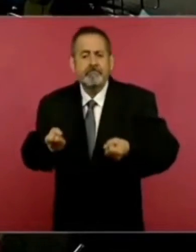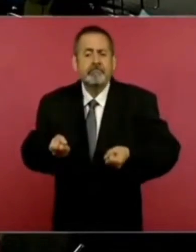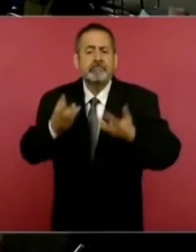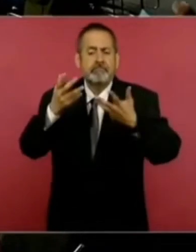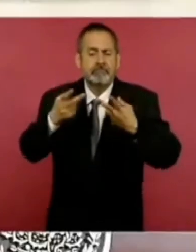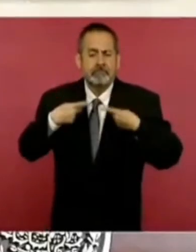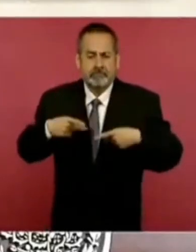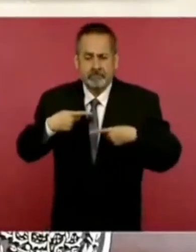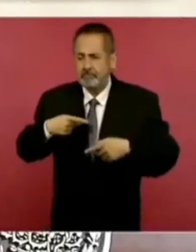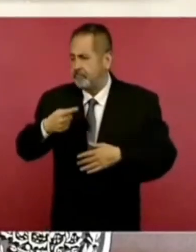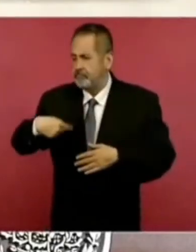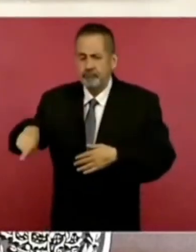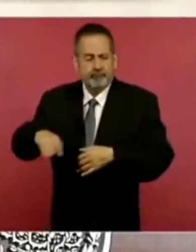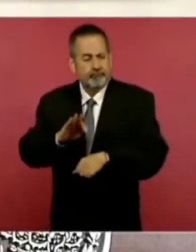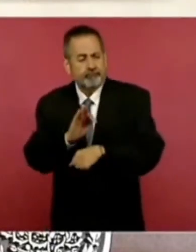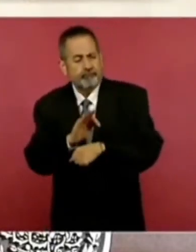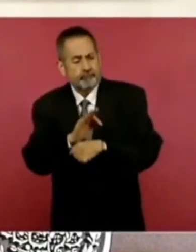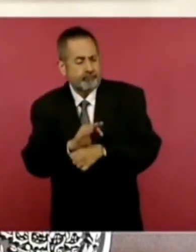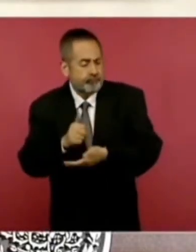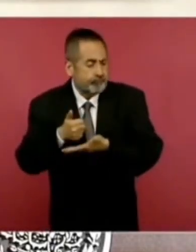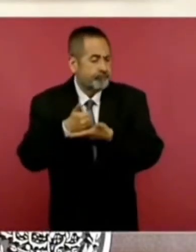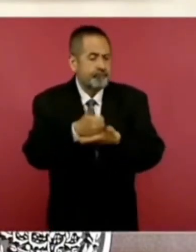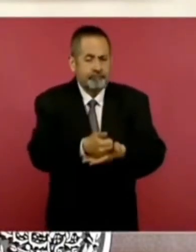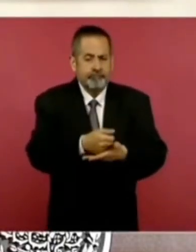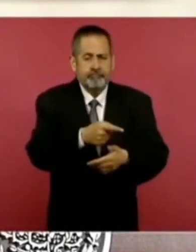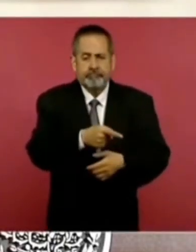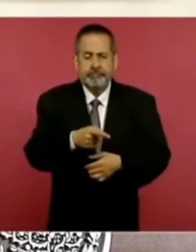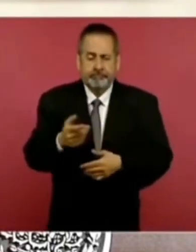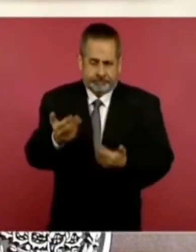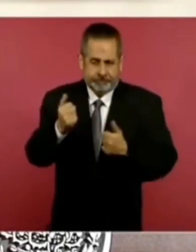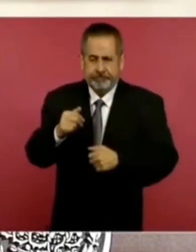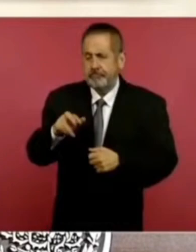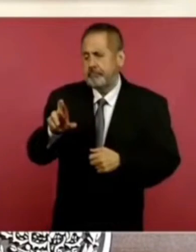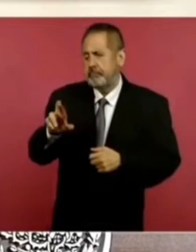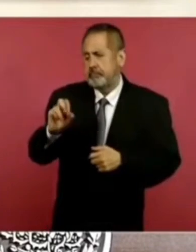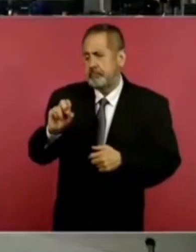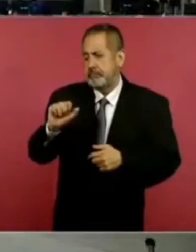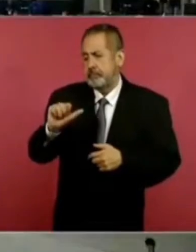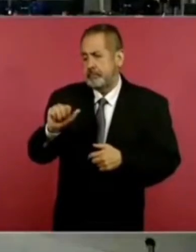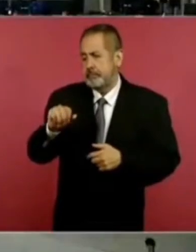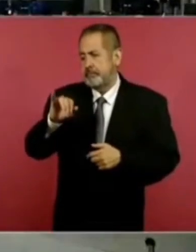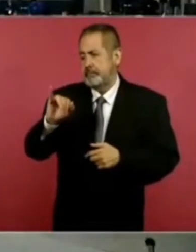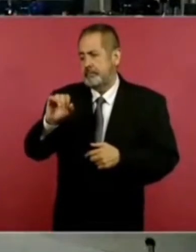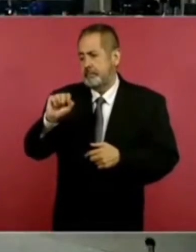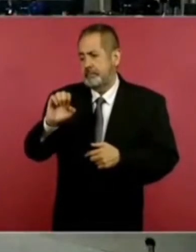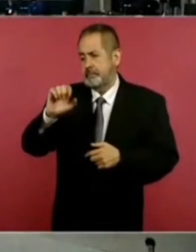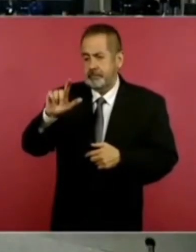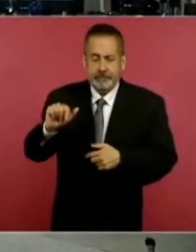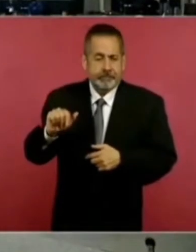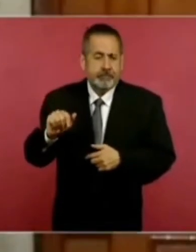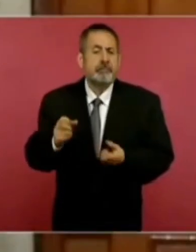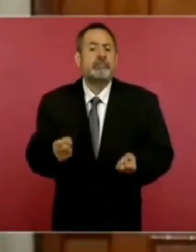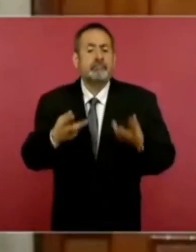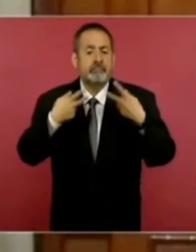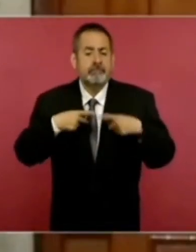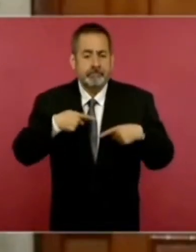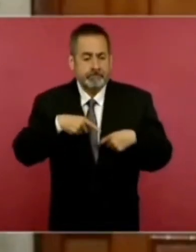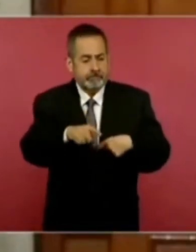Rosa Isela, de cuántas gentes hemos liberado